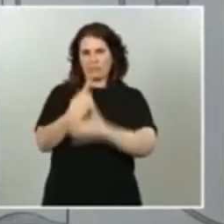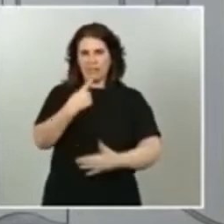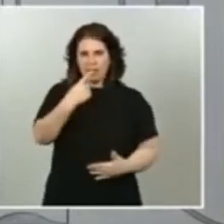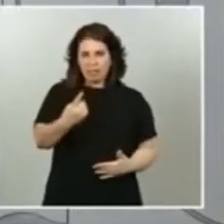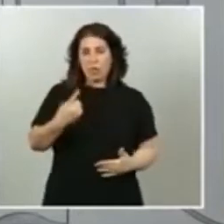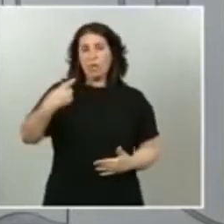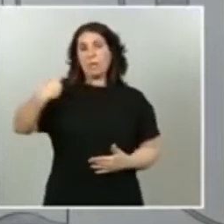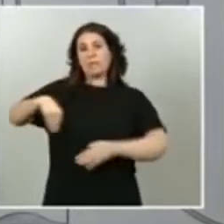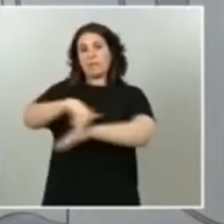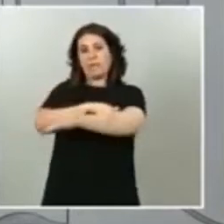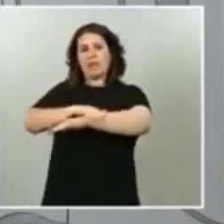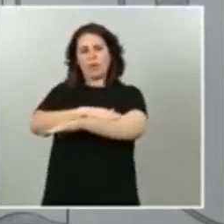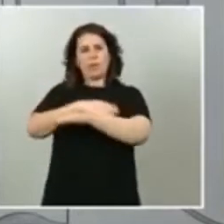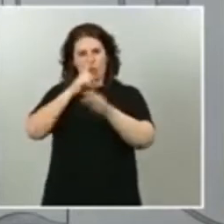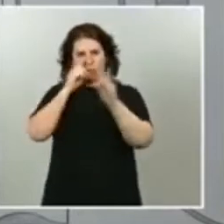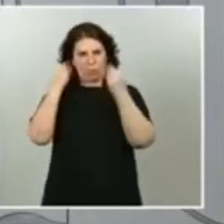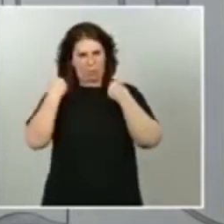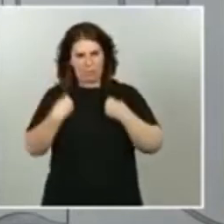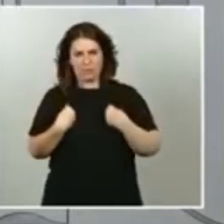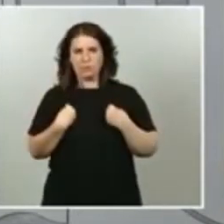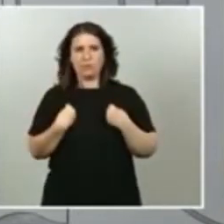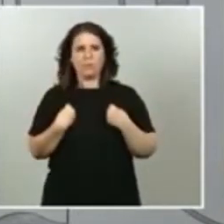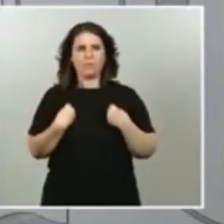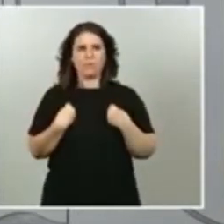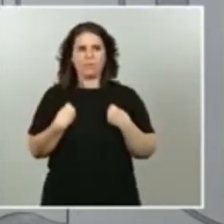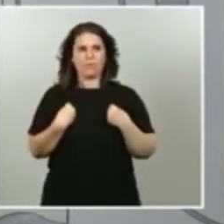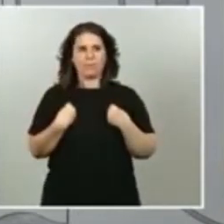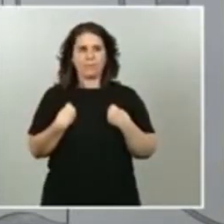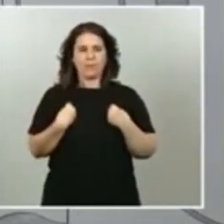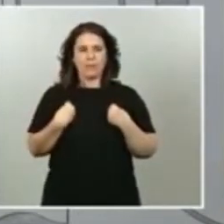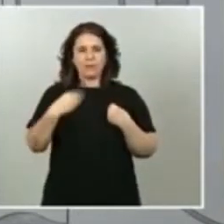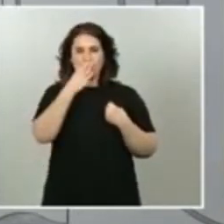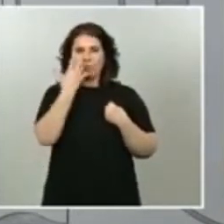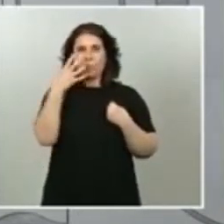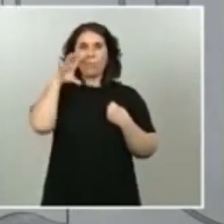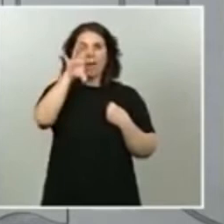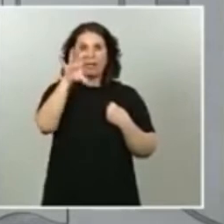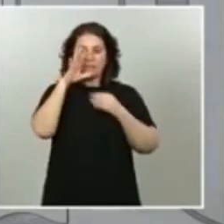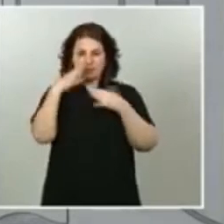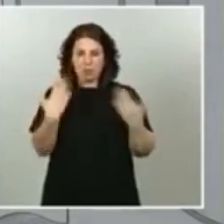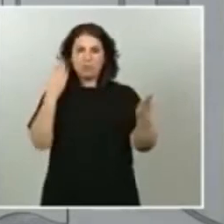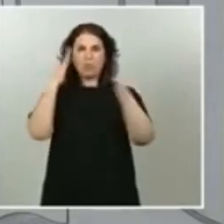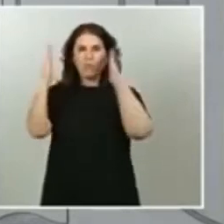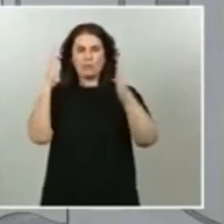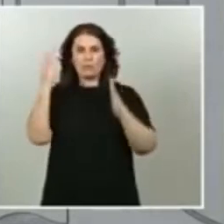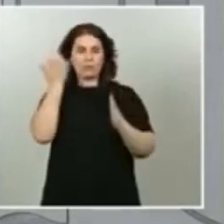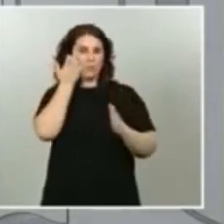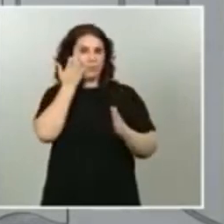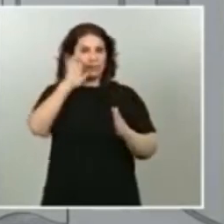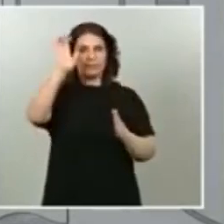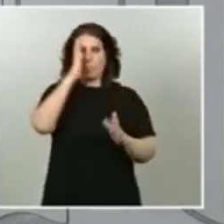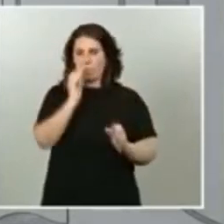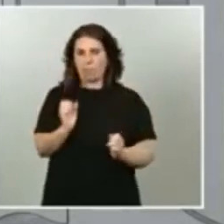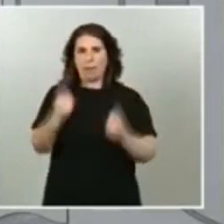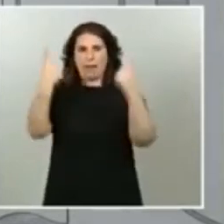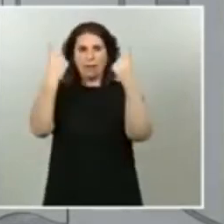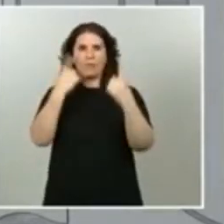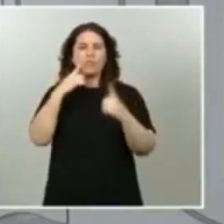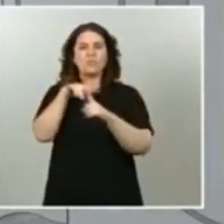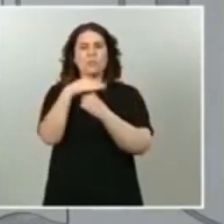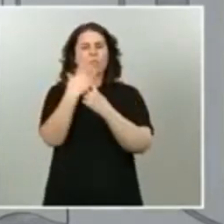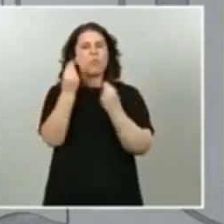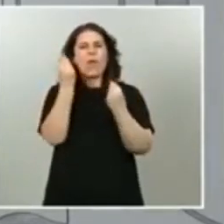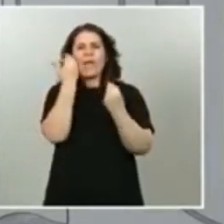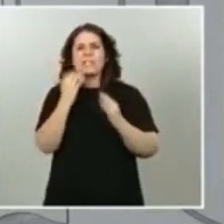así lo hace, respecto a que el país vive un momento inédito. Estamos en una circunstancia muy excepcional después de una